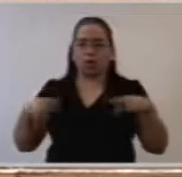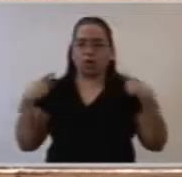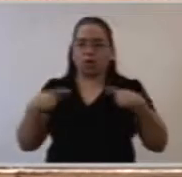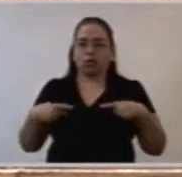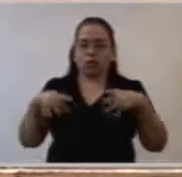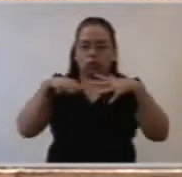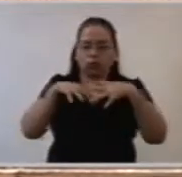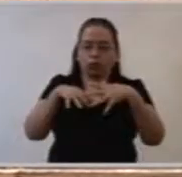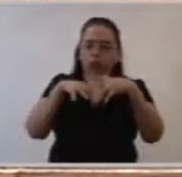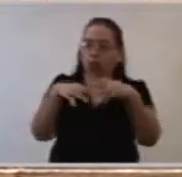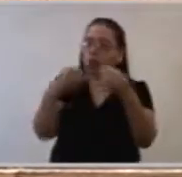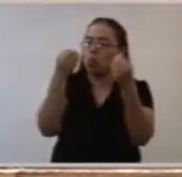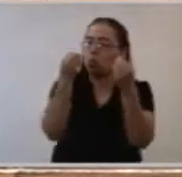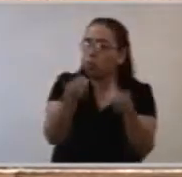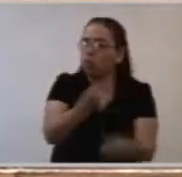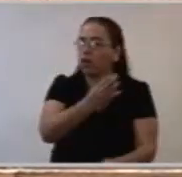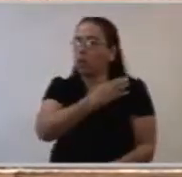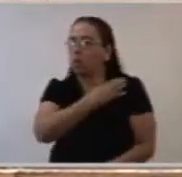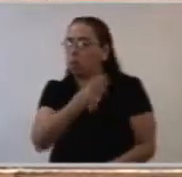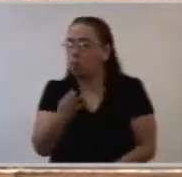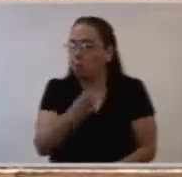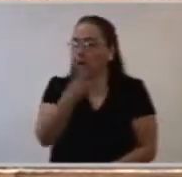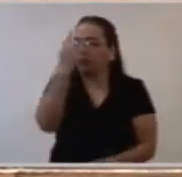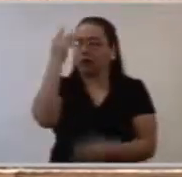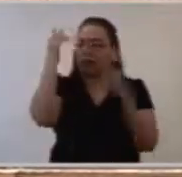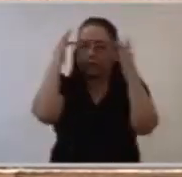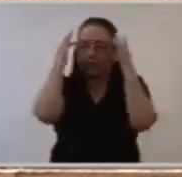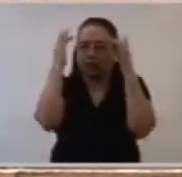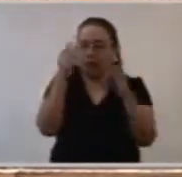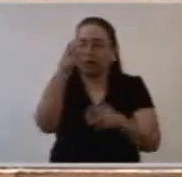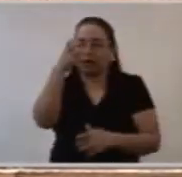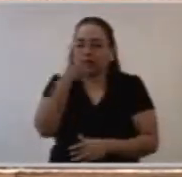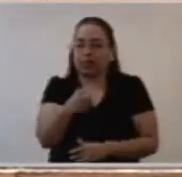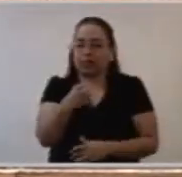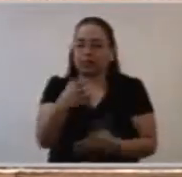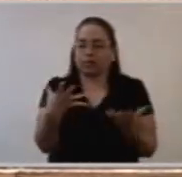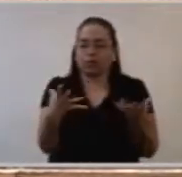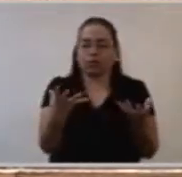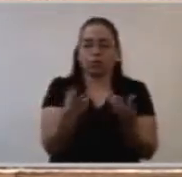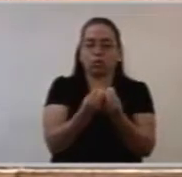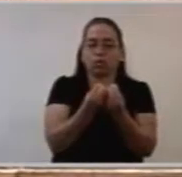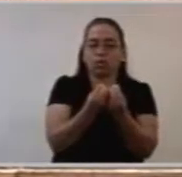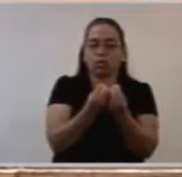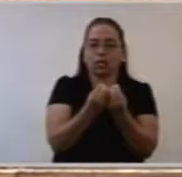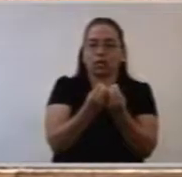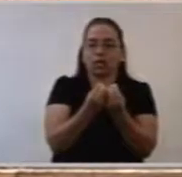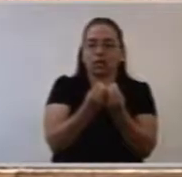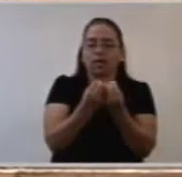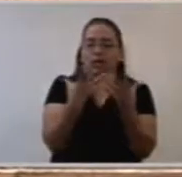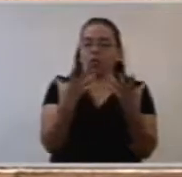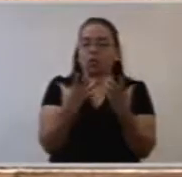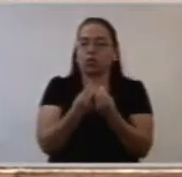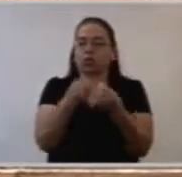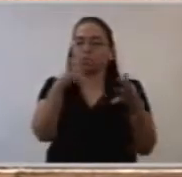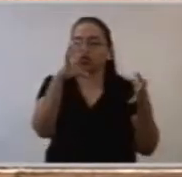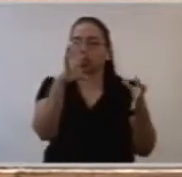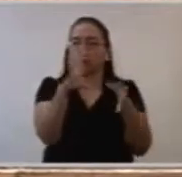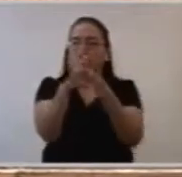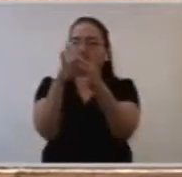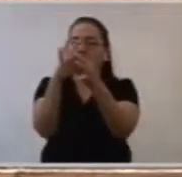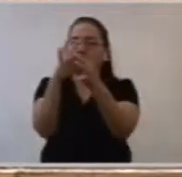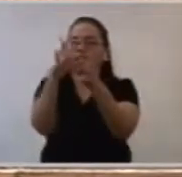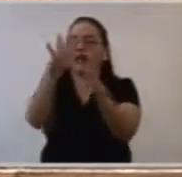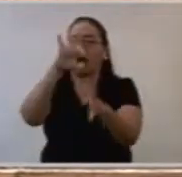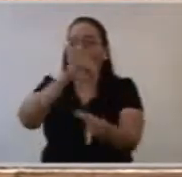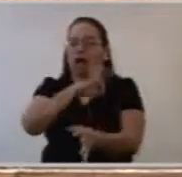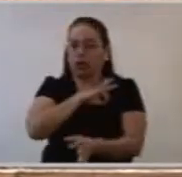buena y santa, que son quienes mantienen vivo el Evangelio. Por eso